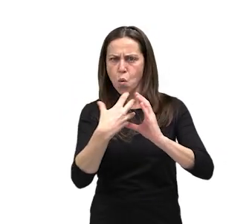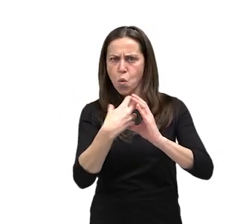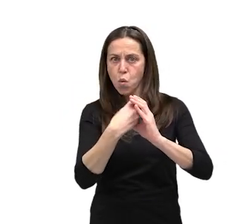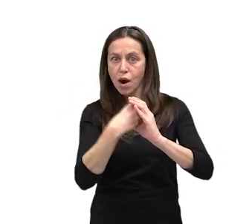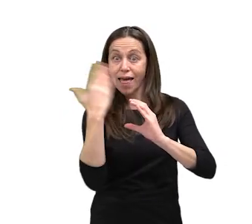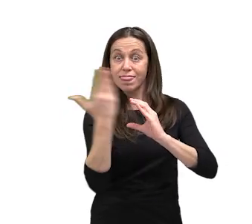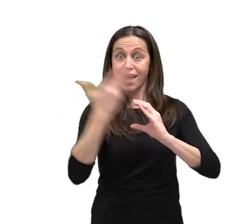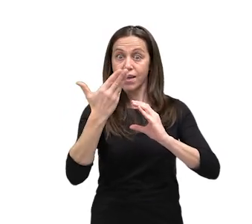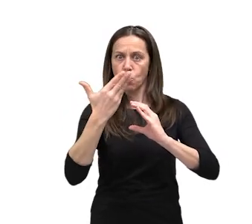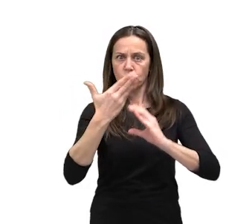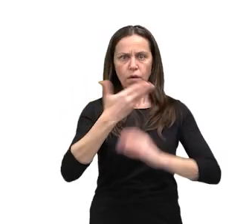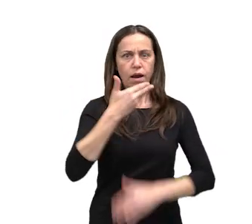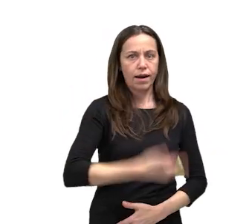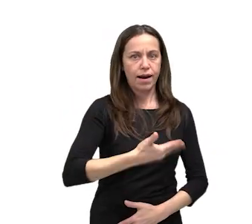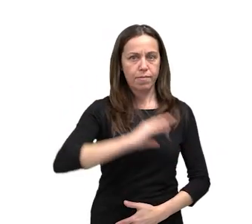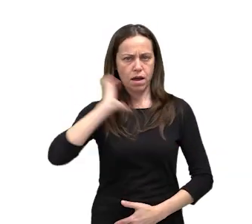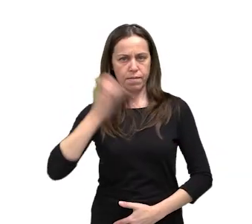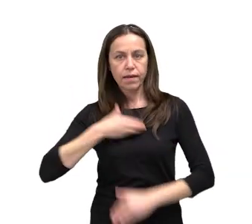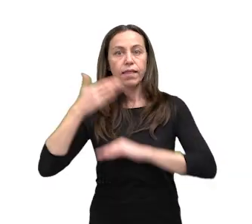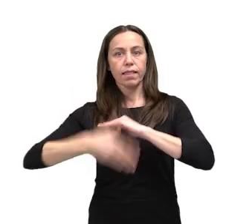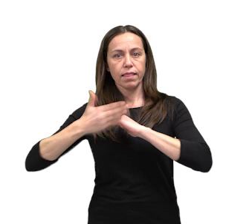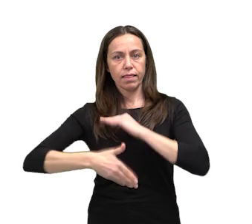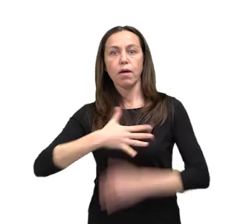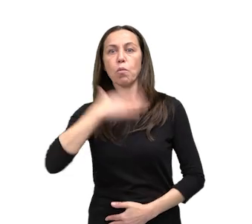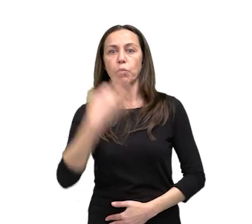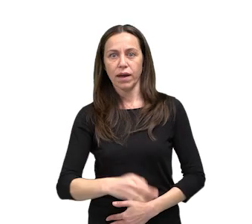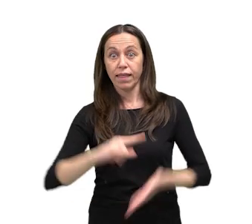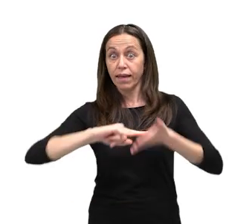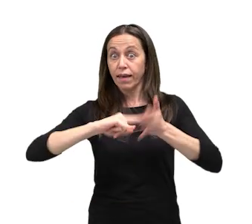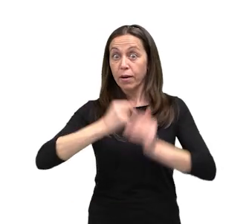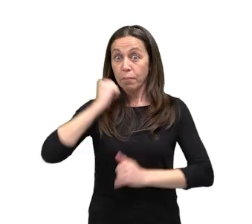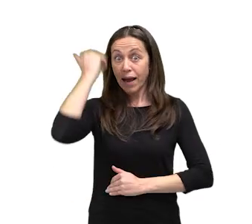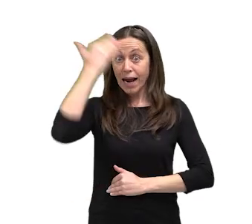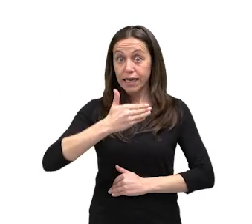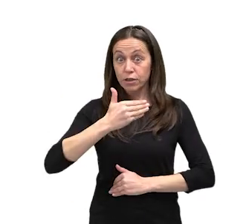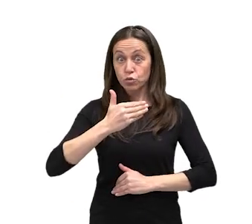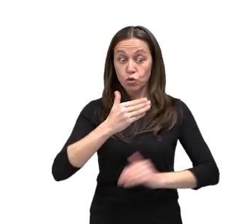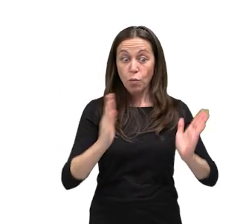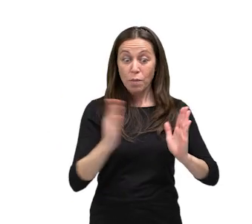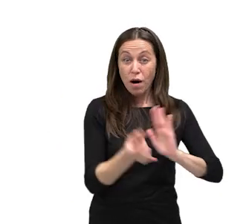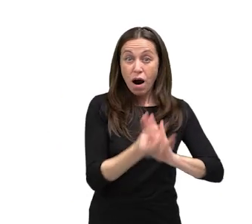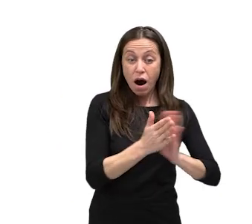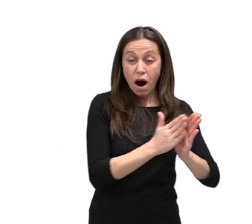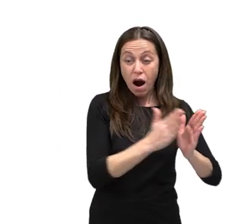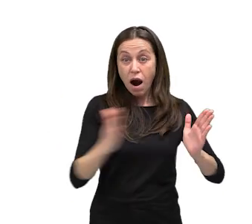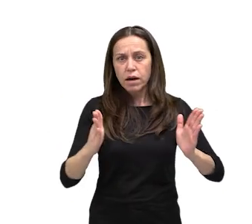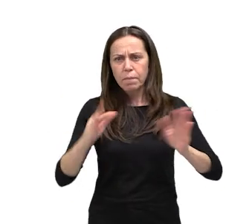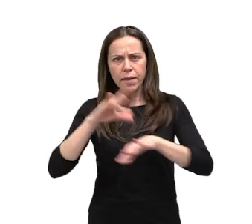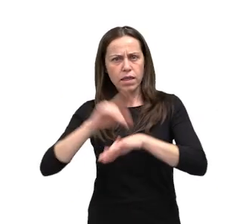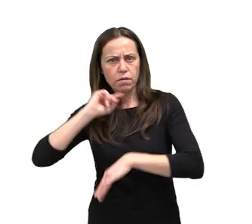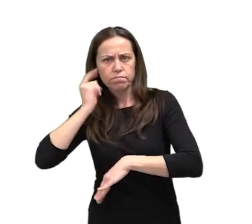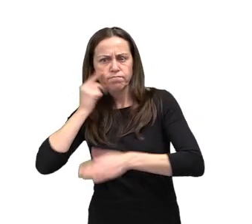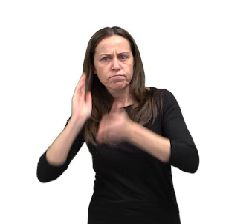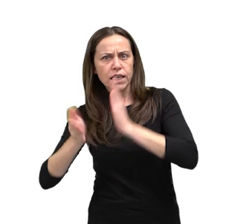poden ser graves e incapacitantes. O planictus reduce o tempo entre o inicio do ictus e o acceso ao diagnóstico tratamento